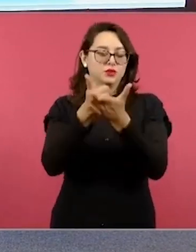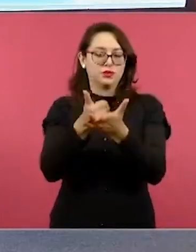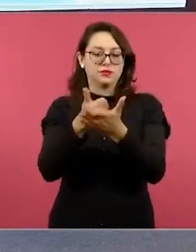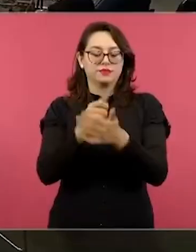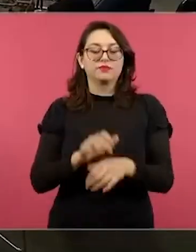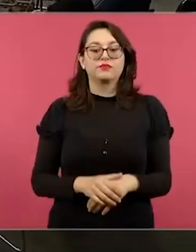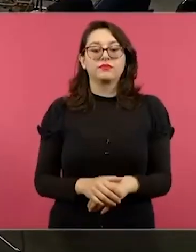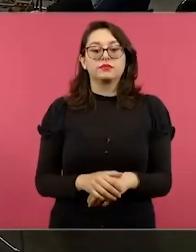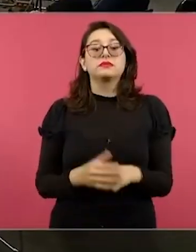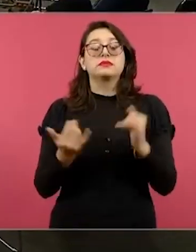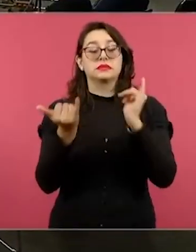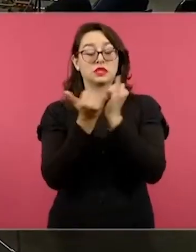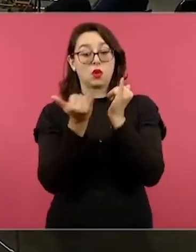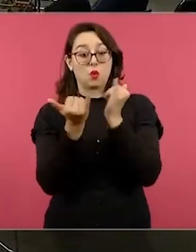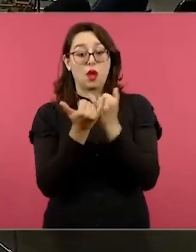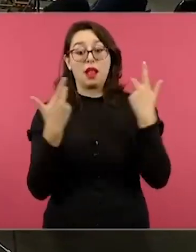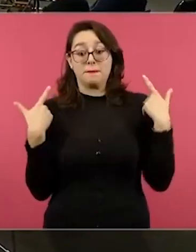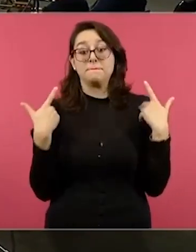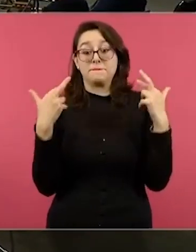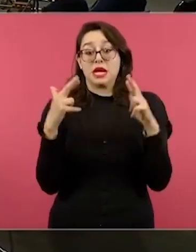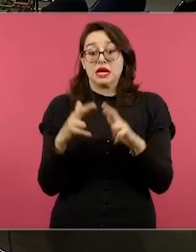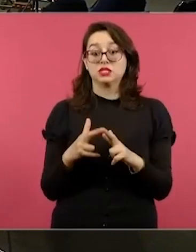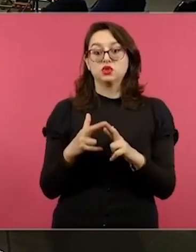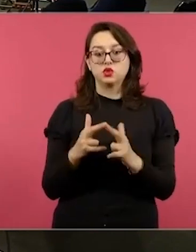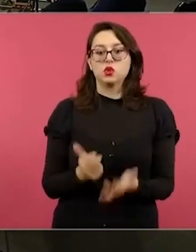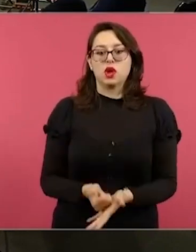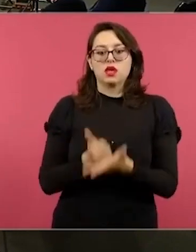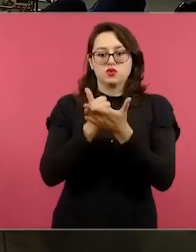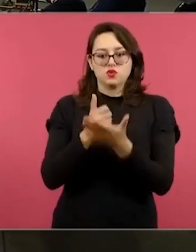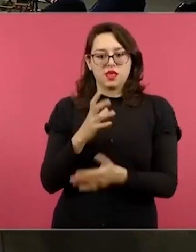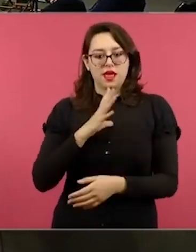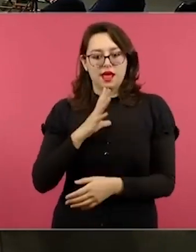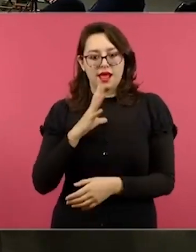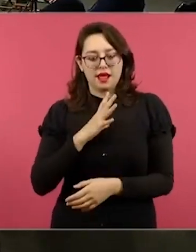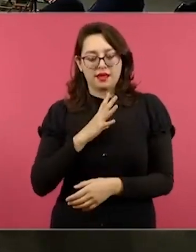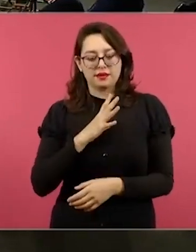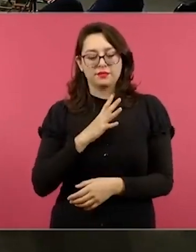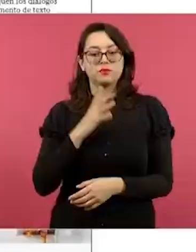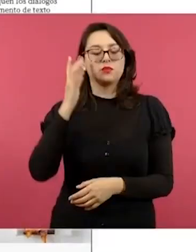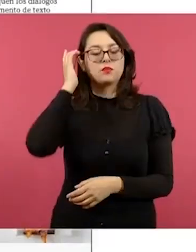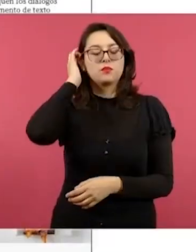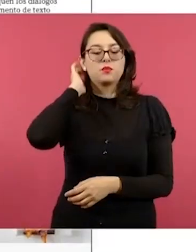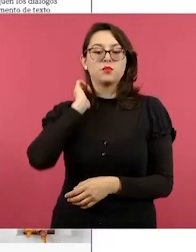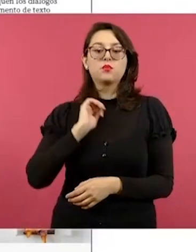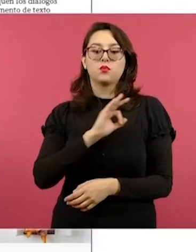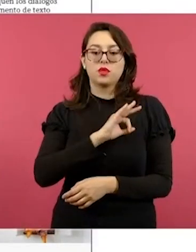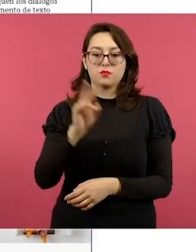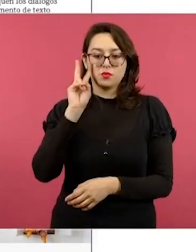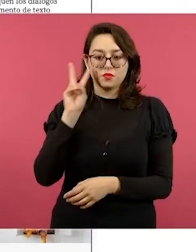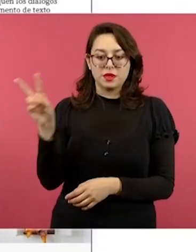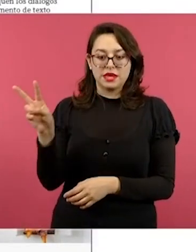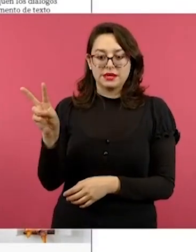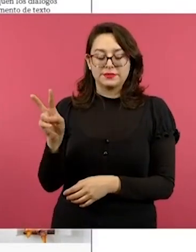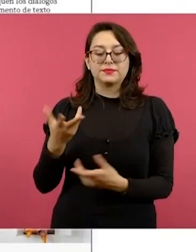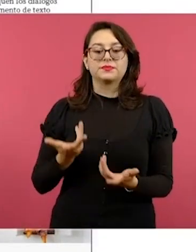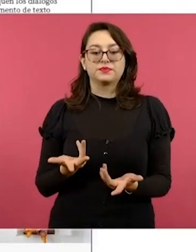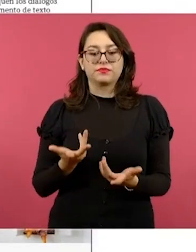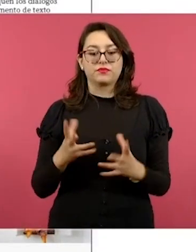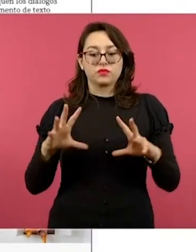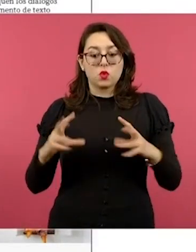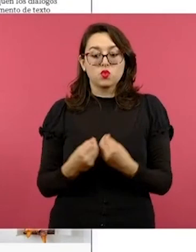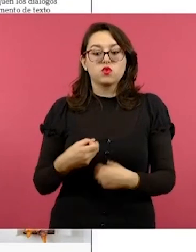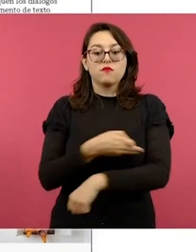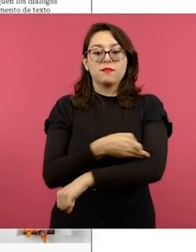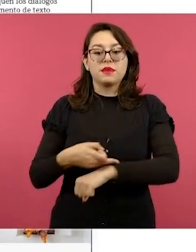docente. Si podemos ver en esta imagen que viene en el libro, está la situación para aprender en